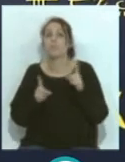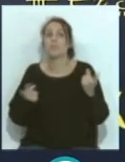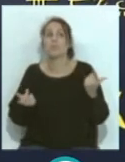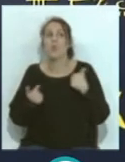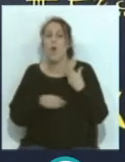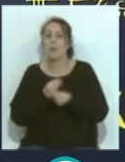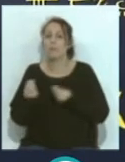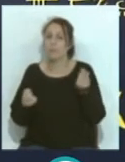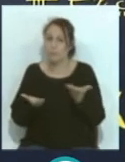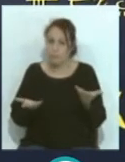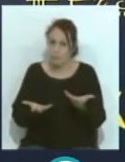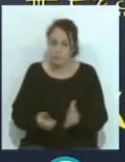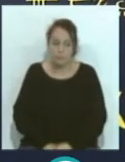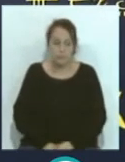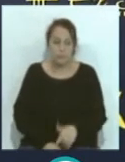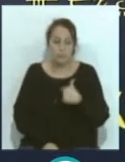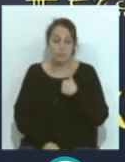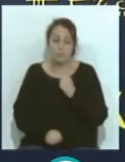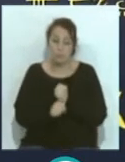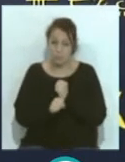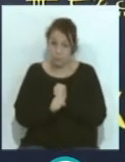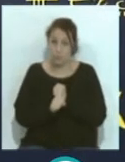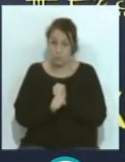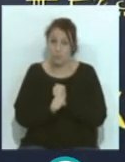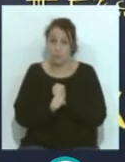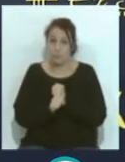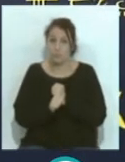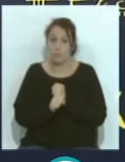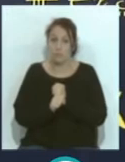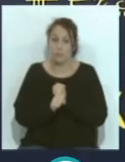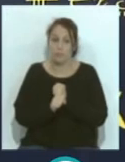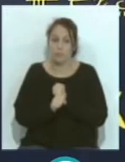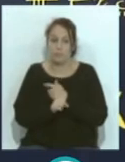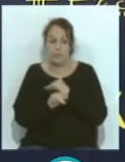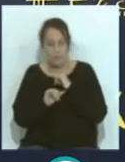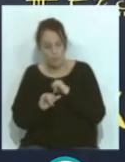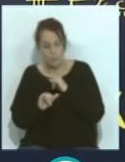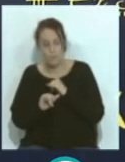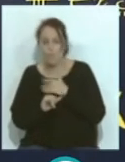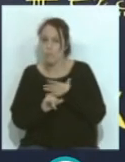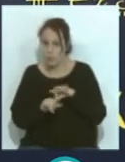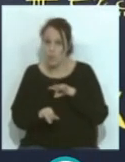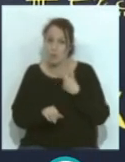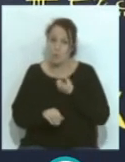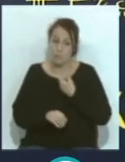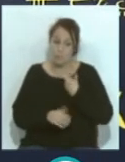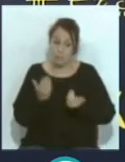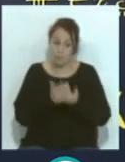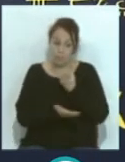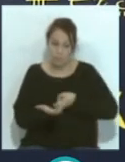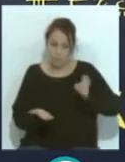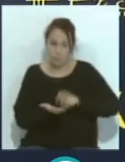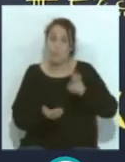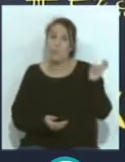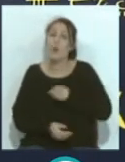yo lo que hago es hacer que mi trabajo sea disfrutable. decir, yo me levanto todas las mañanas y vengo aquí